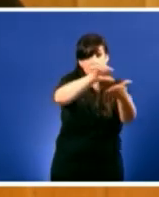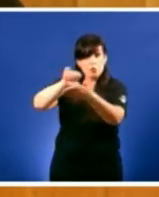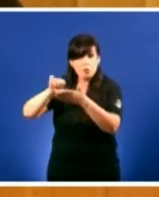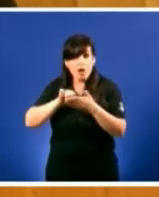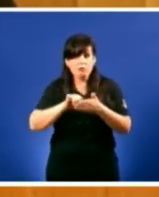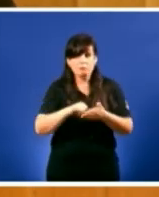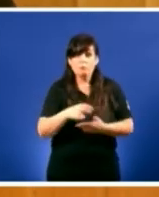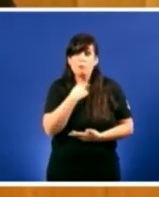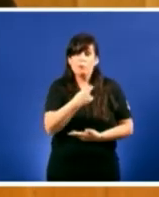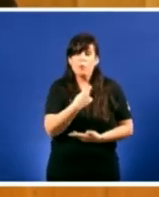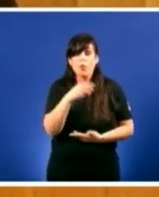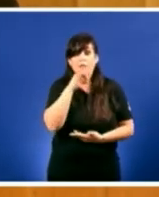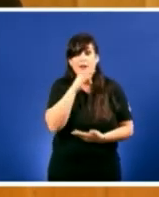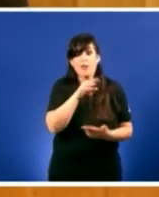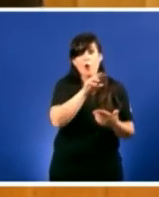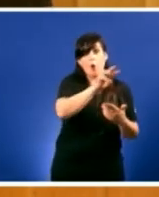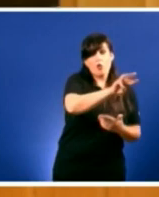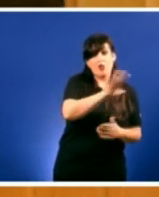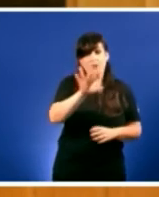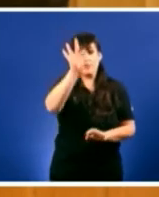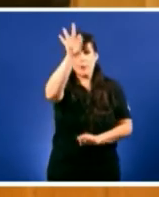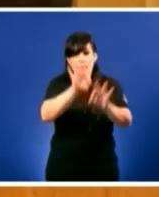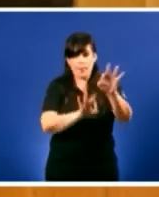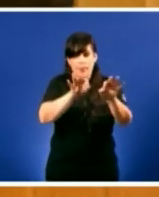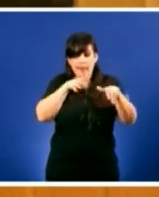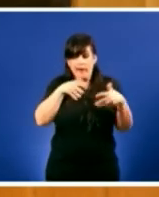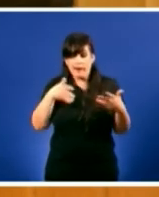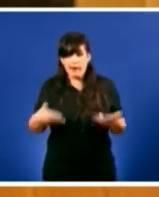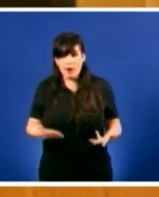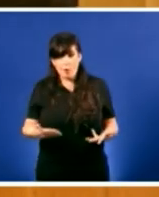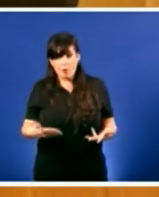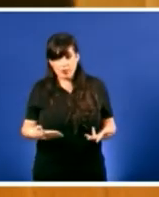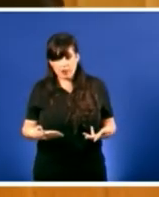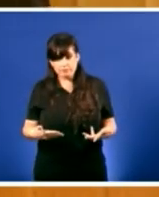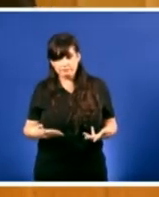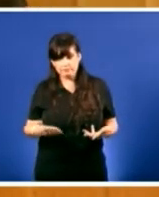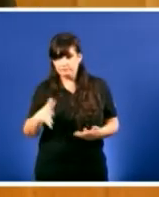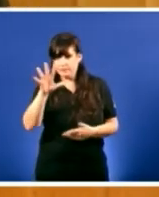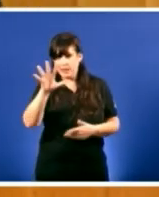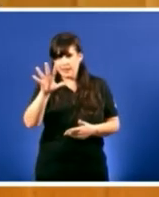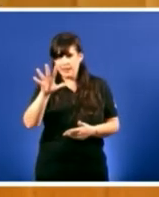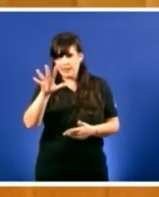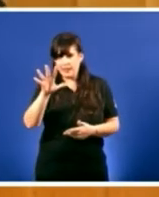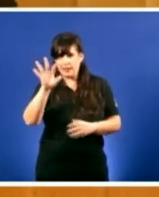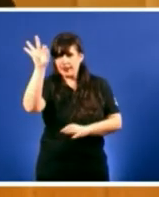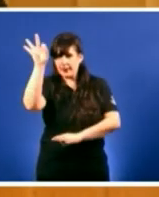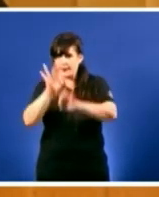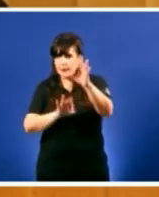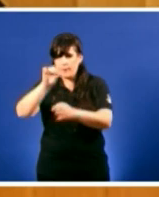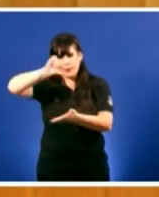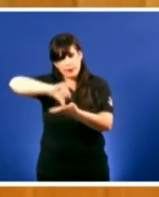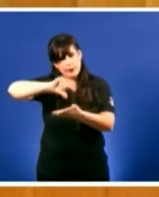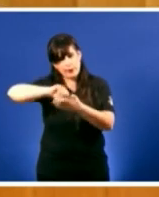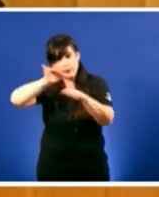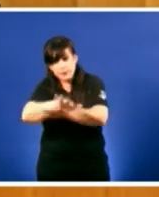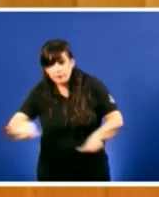35% agora non chegan o 5% os centros de infantil que empregan